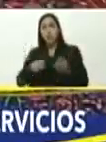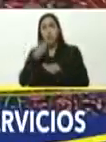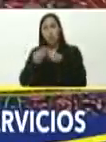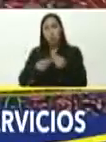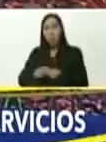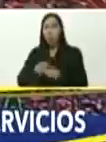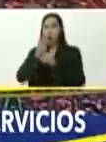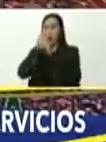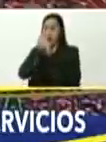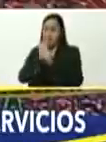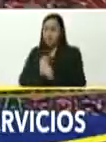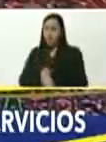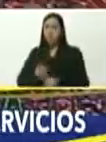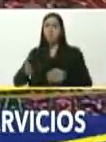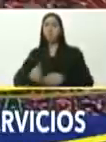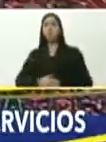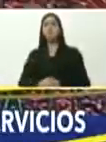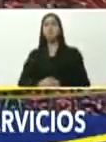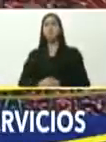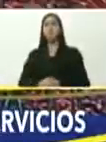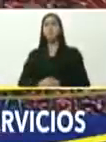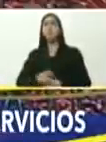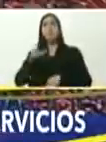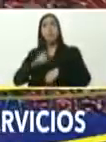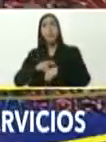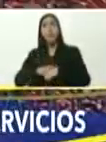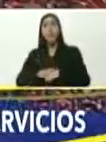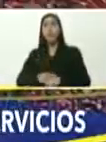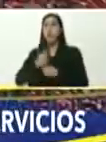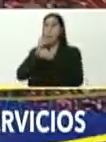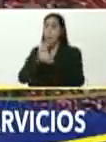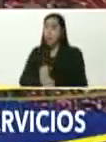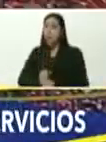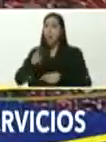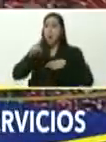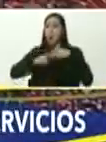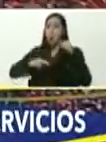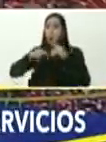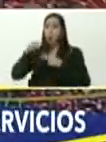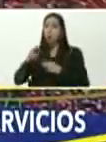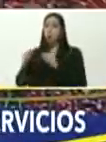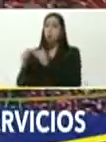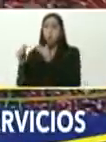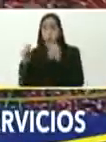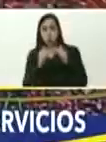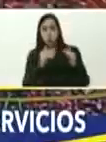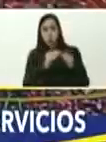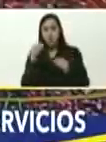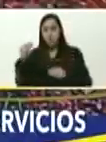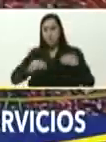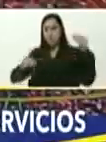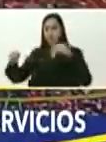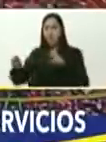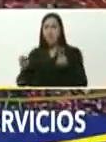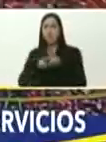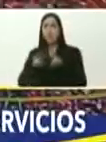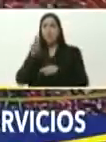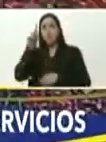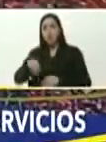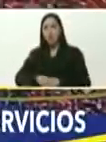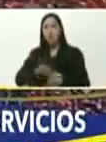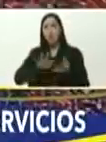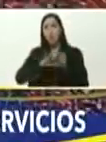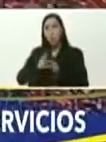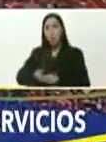prosperidad, viene una nueva etapa, de construcción, de viviendas, de la gran misión, barrio nuevo, barrio